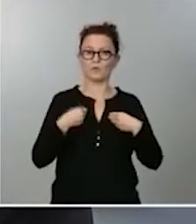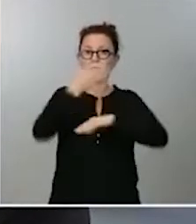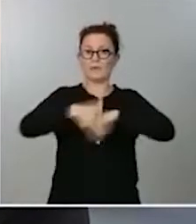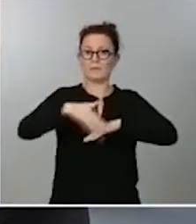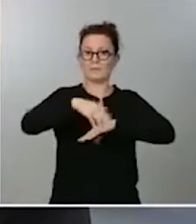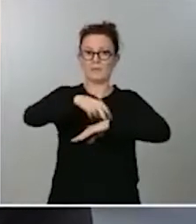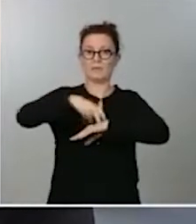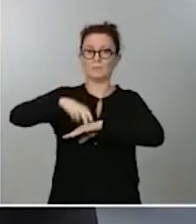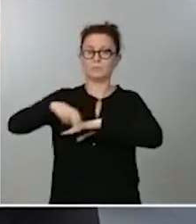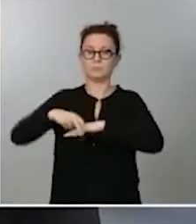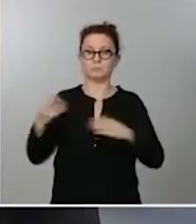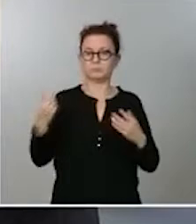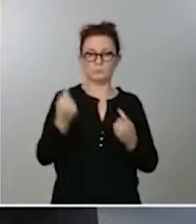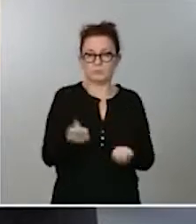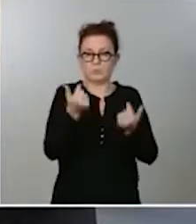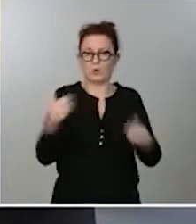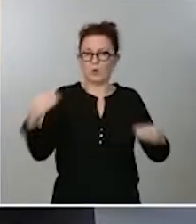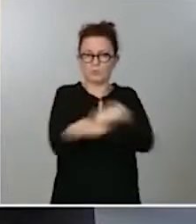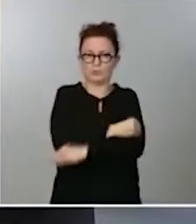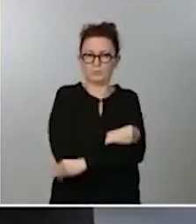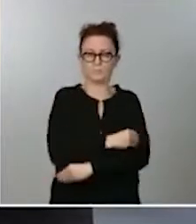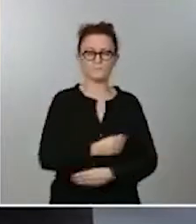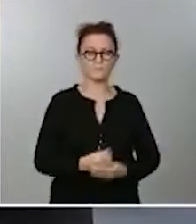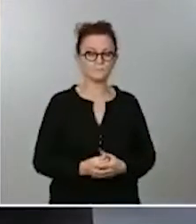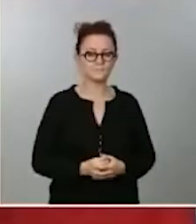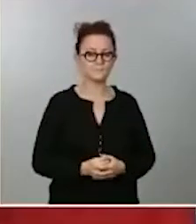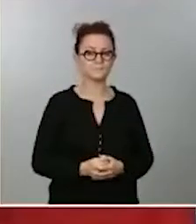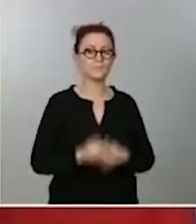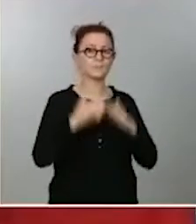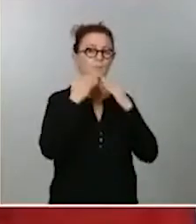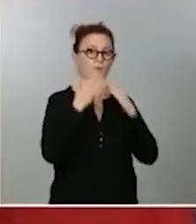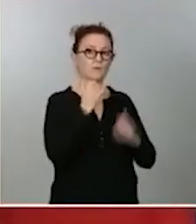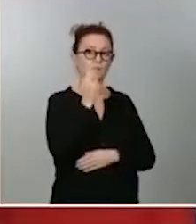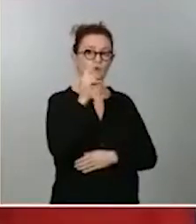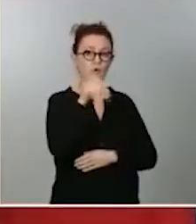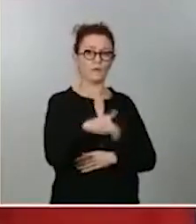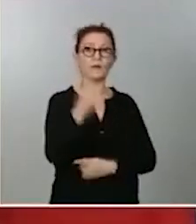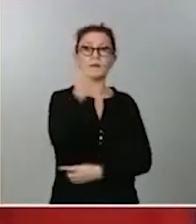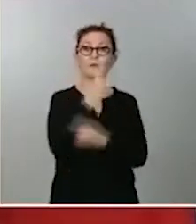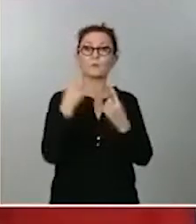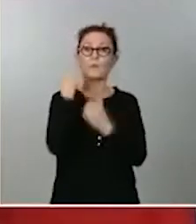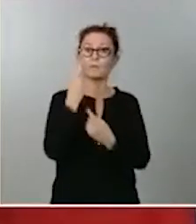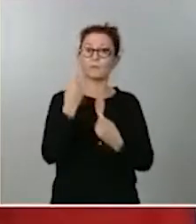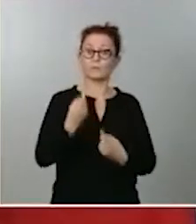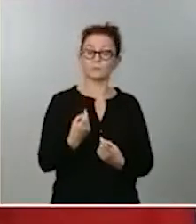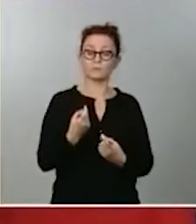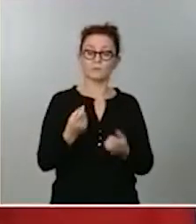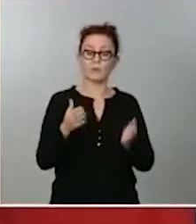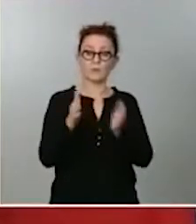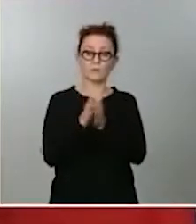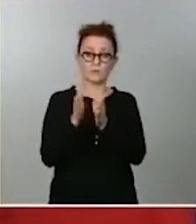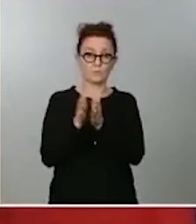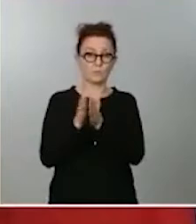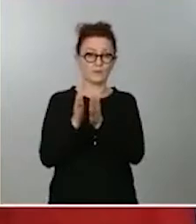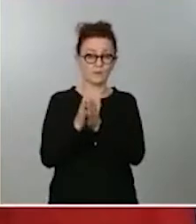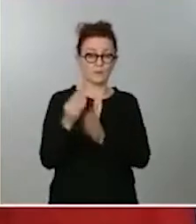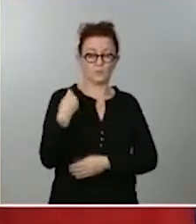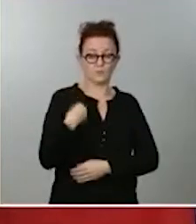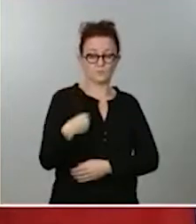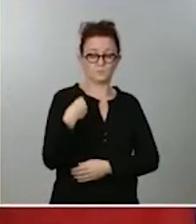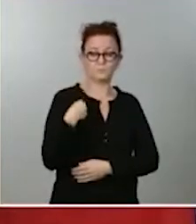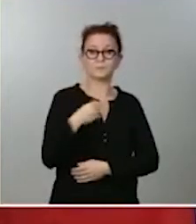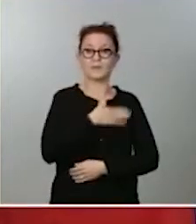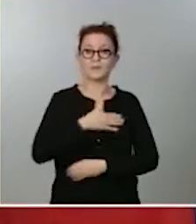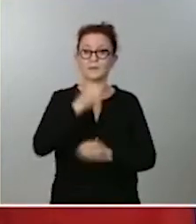Sí, gracias, Joan. Yo he querido expresar en alguna pregunta también que me ha hecho el compañero, que evidentemente el Gobierno